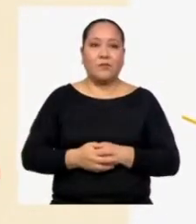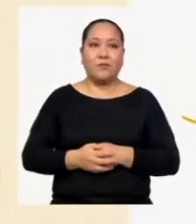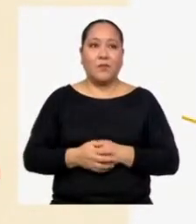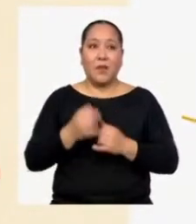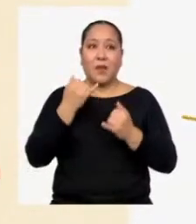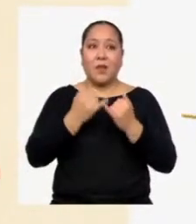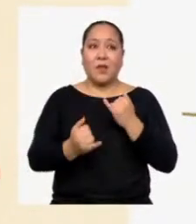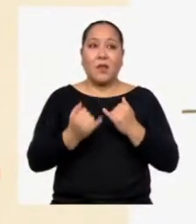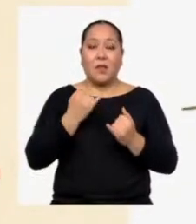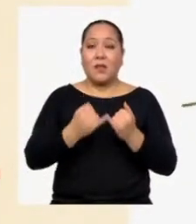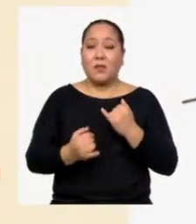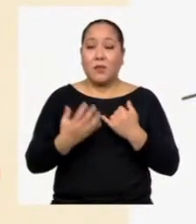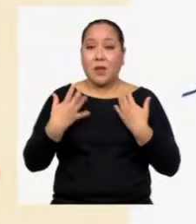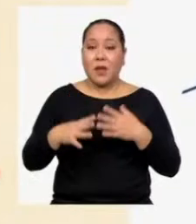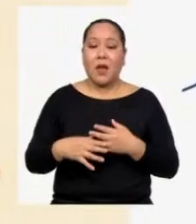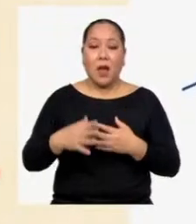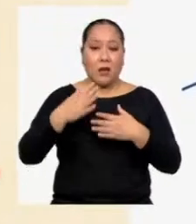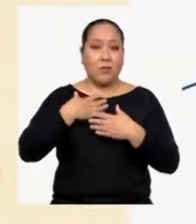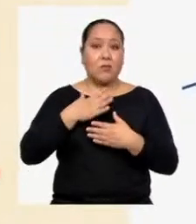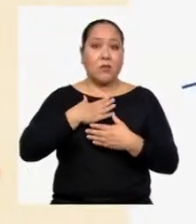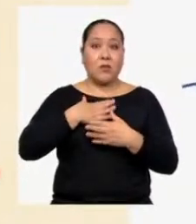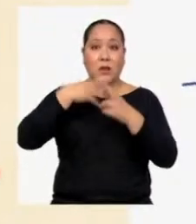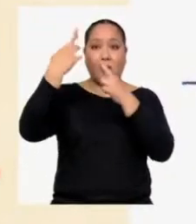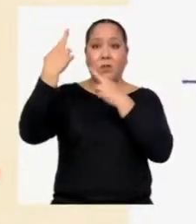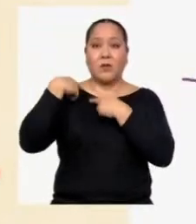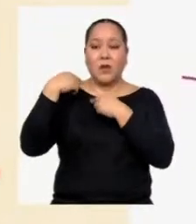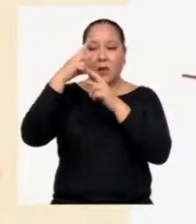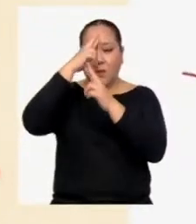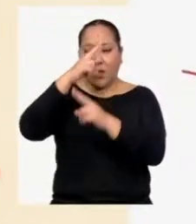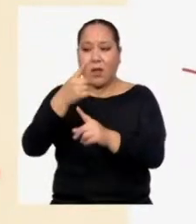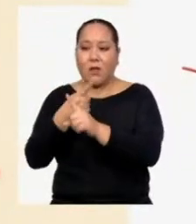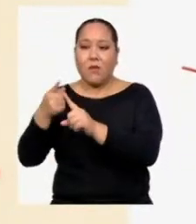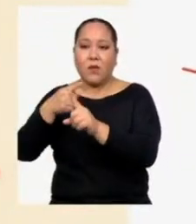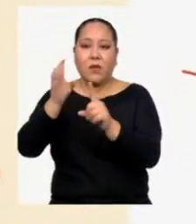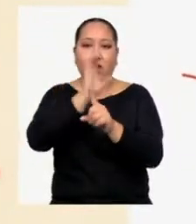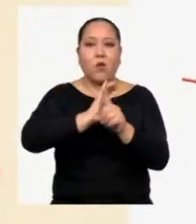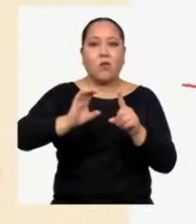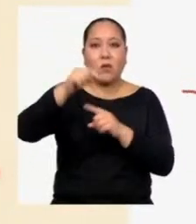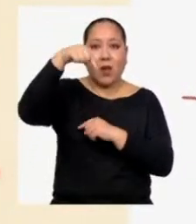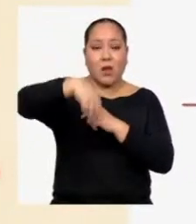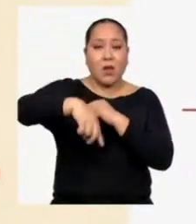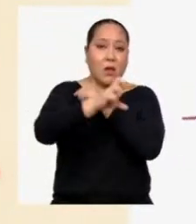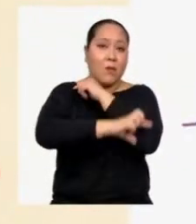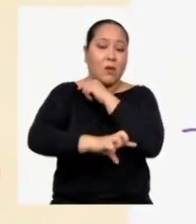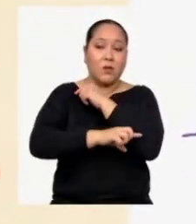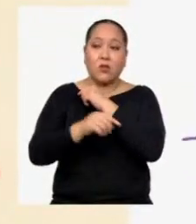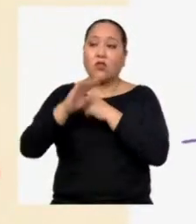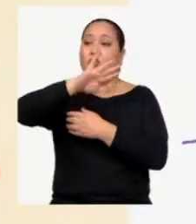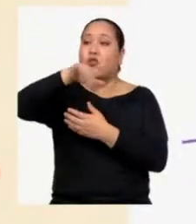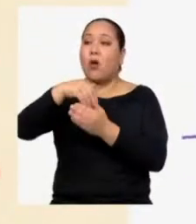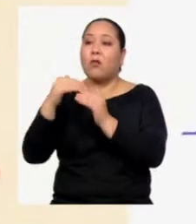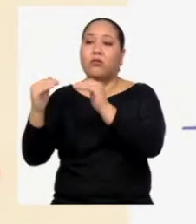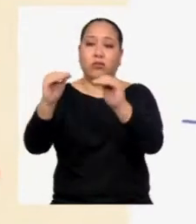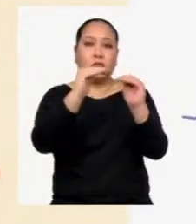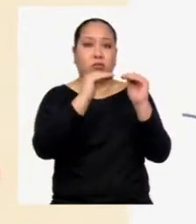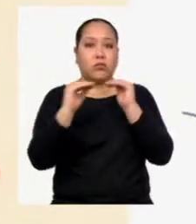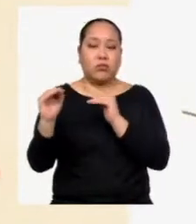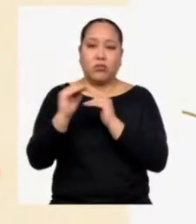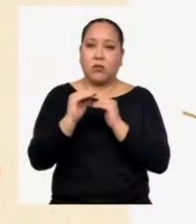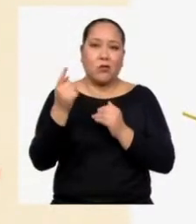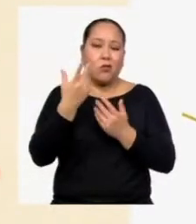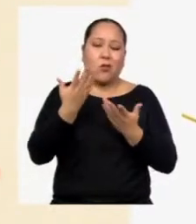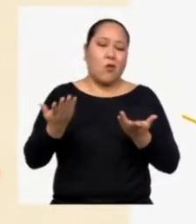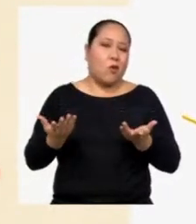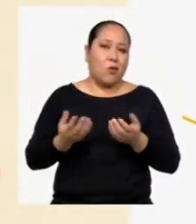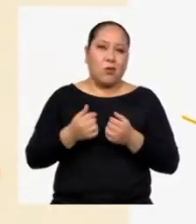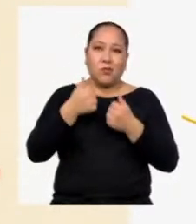está respetar las distintas culturas que existen en nuestro país Todas tienen el mismo grado de importancia No tendría ningún